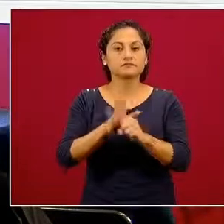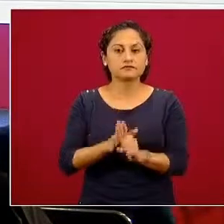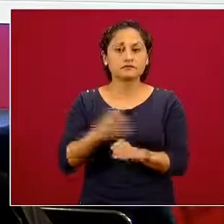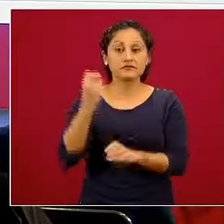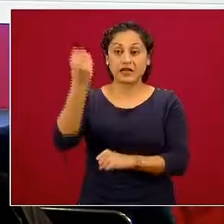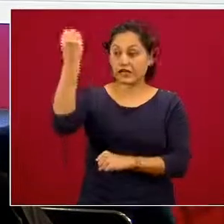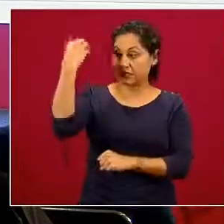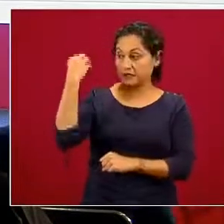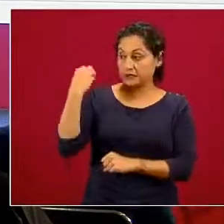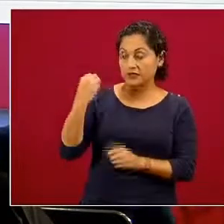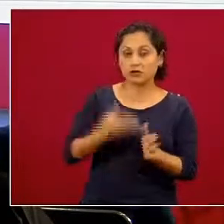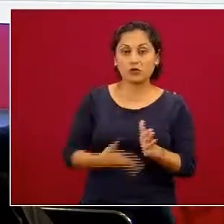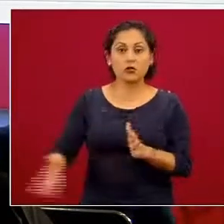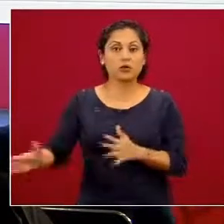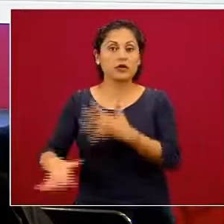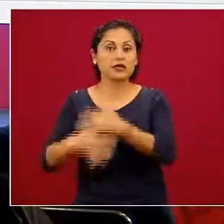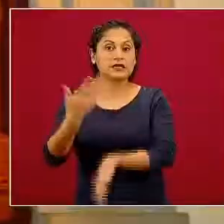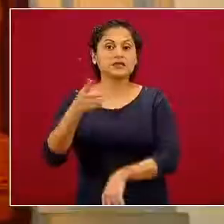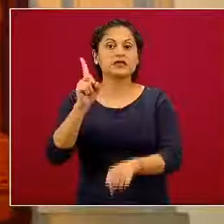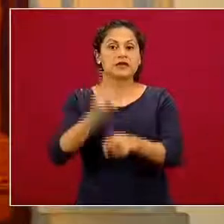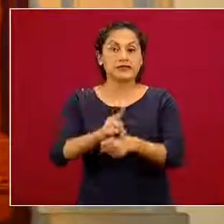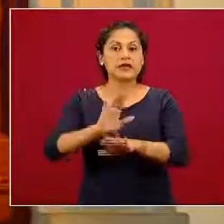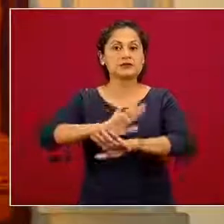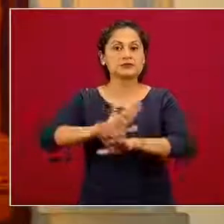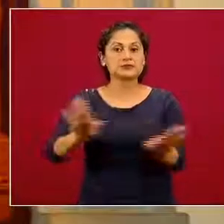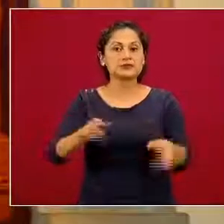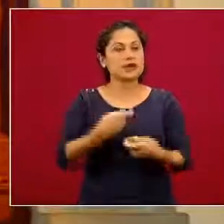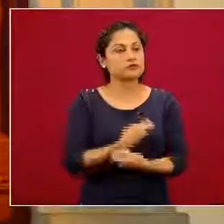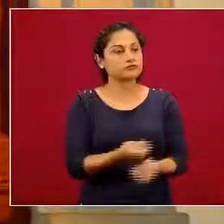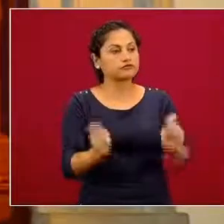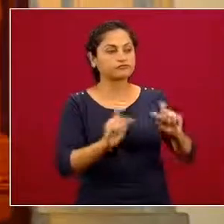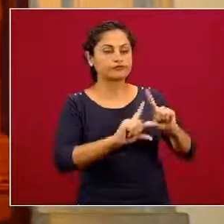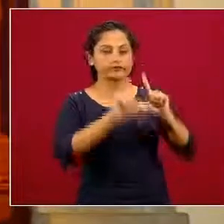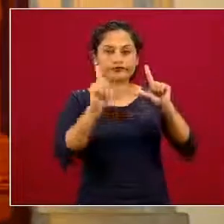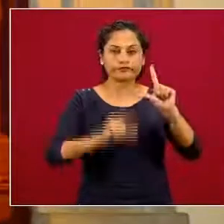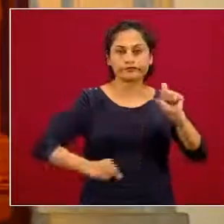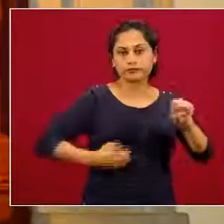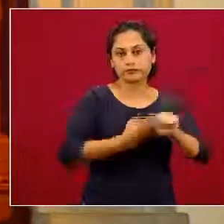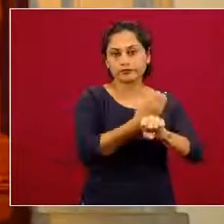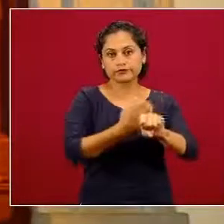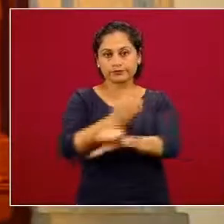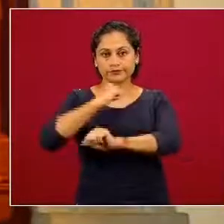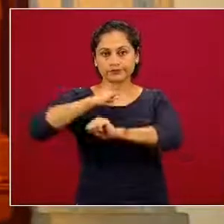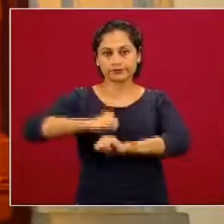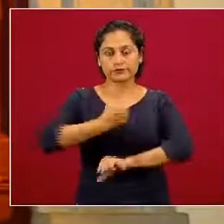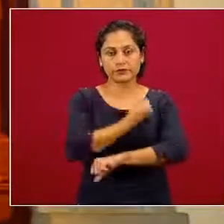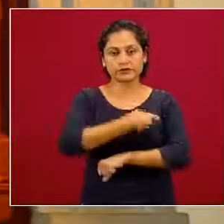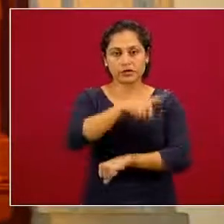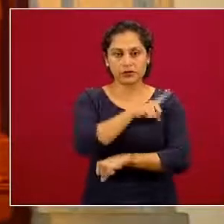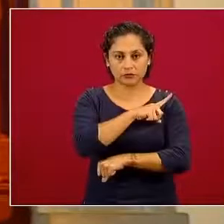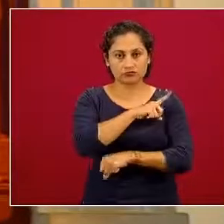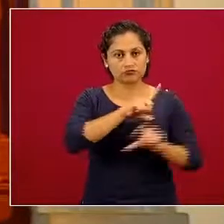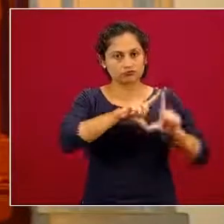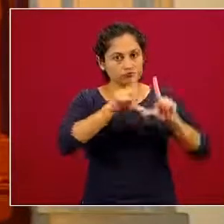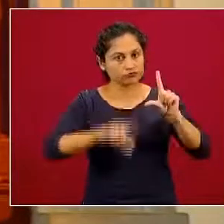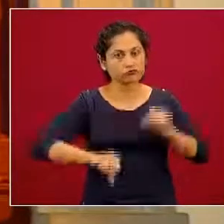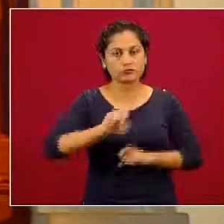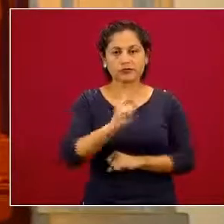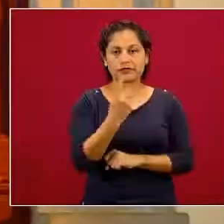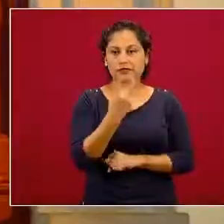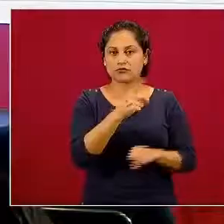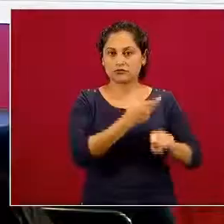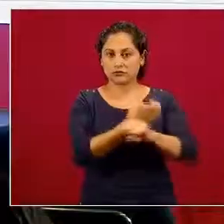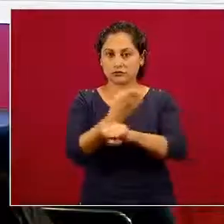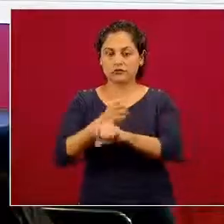15 días, ya fue distribuido a las autoridades sanitarias en cada una de las 32 entidades federativas. Esto se hace